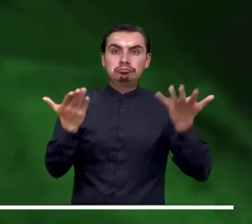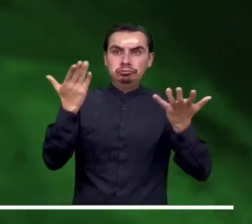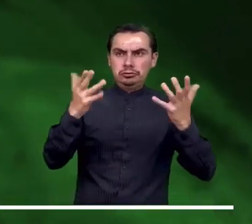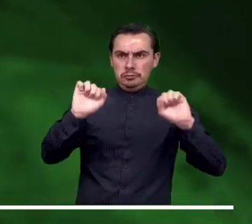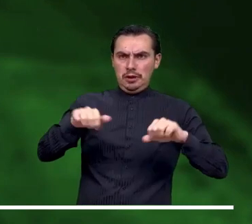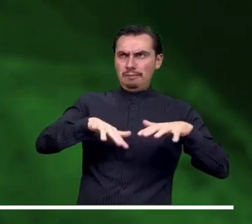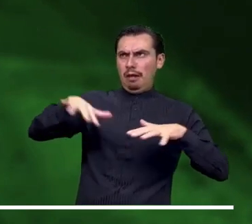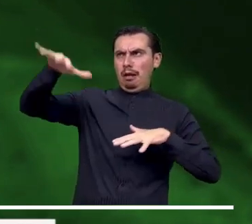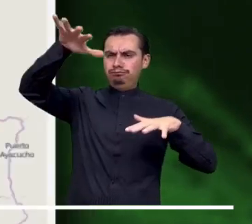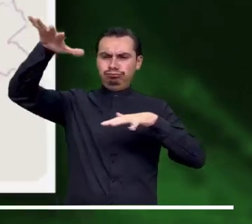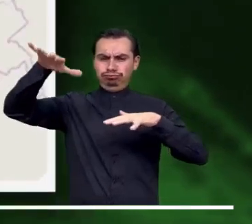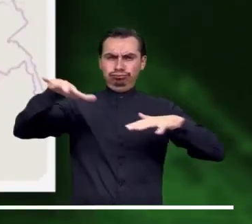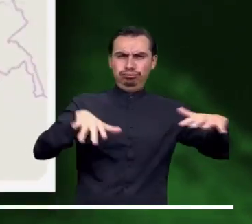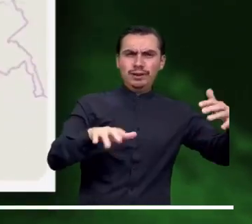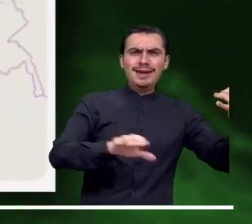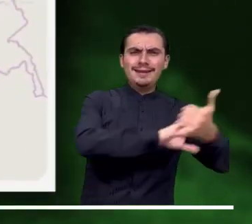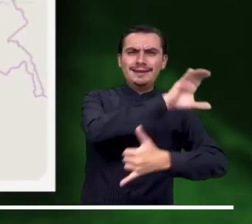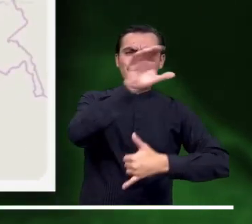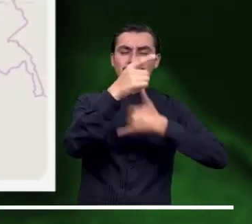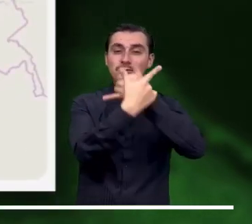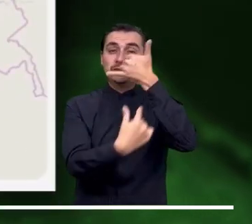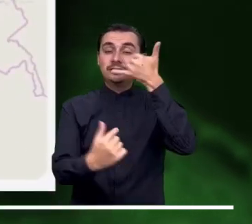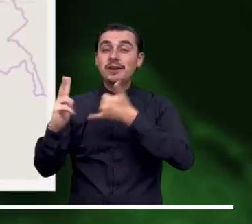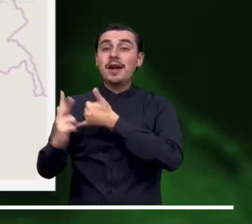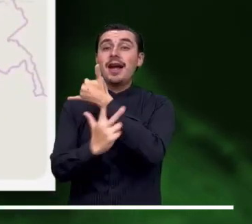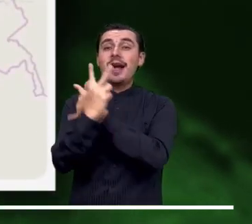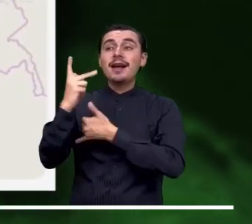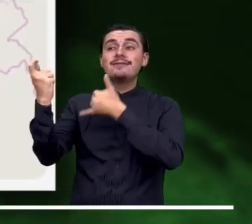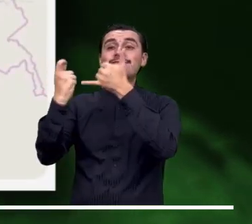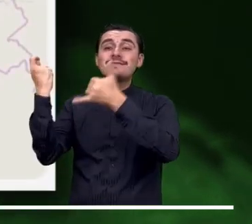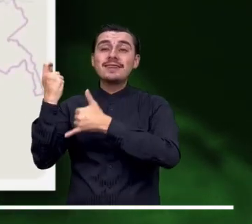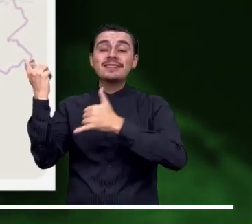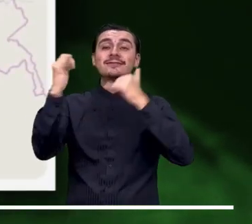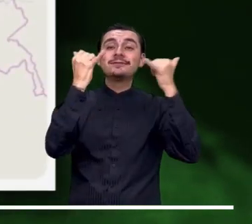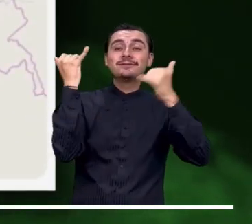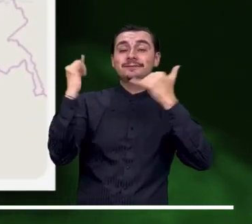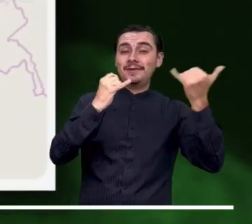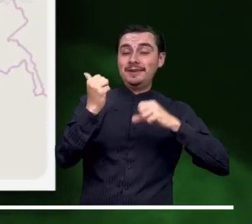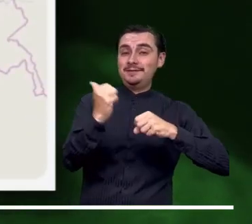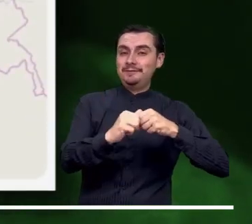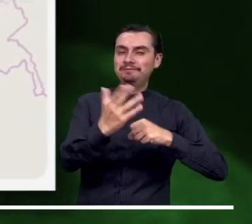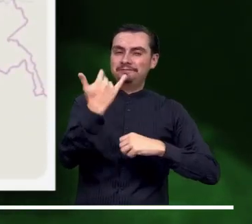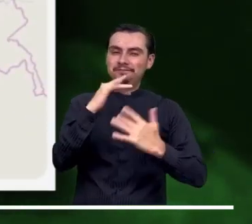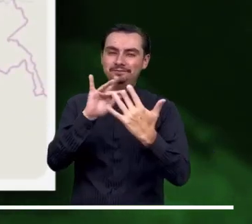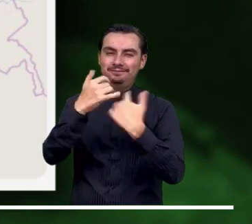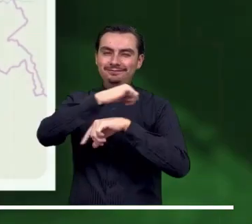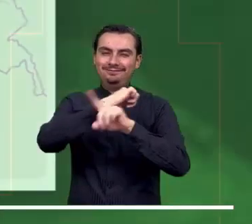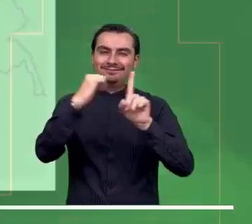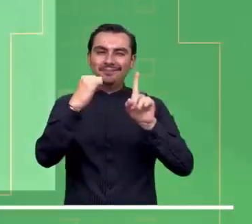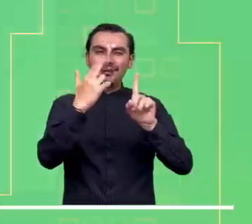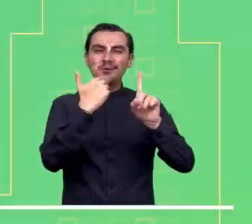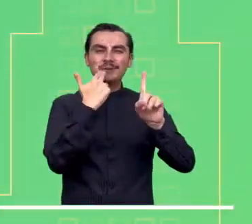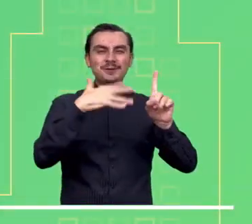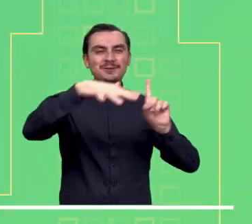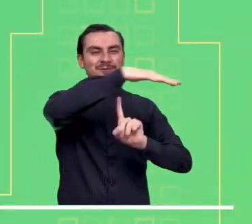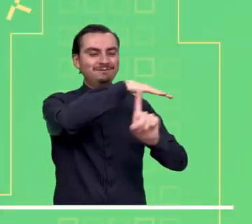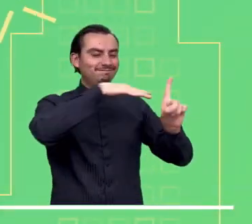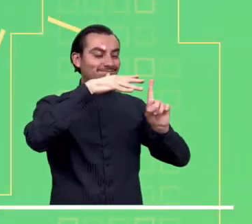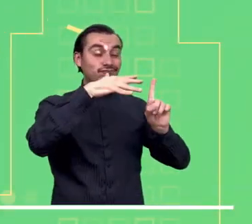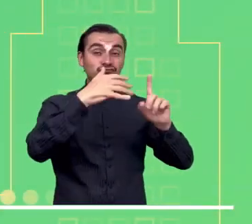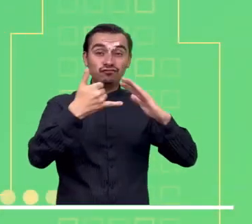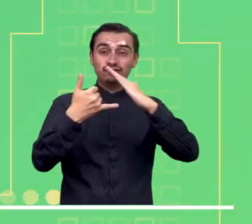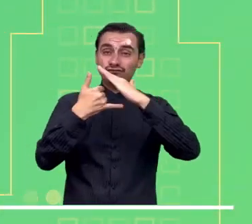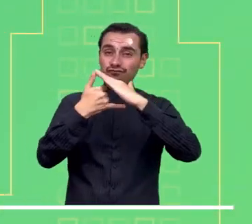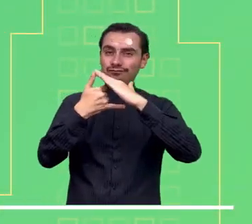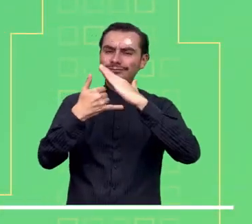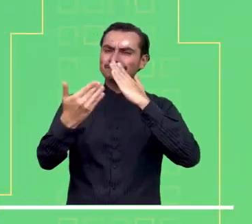Alerta roja por probables deslizamientos en el Caribe, el Pacífico, los Andes, Meta, Casanare y Arauca. Síguenos en nuestras